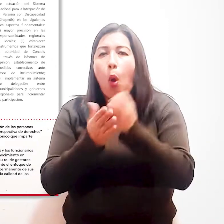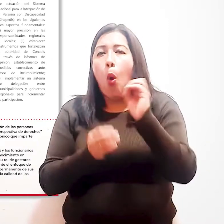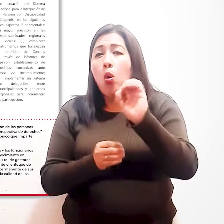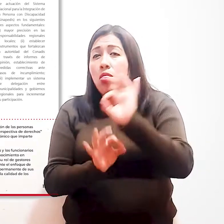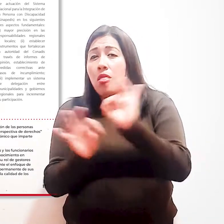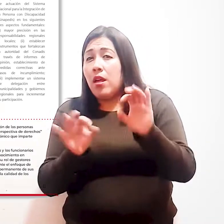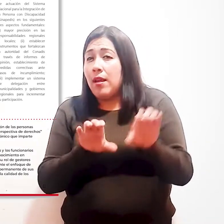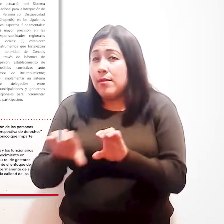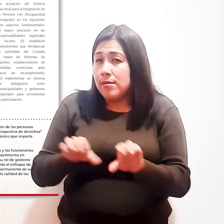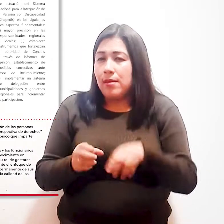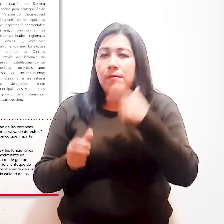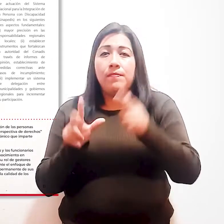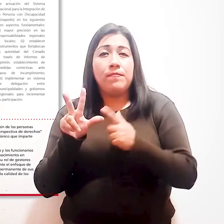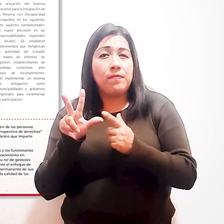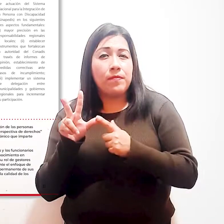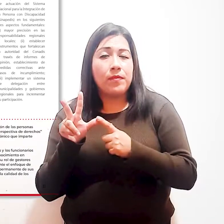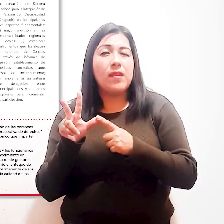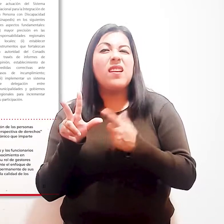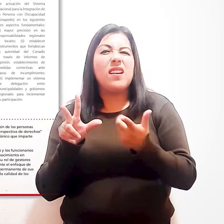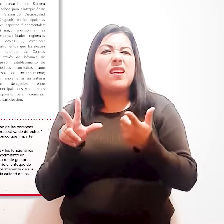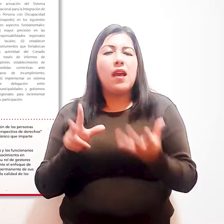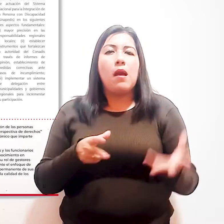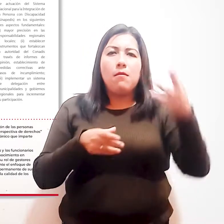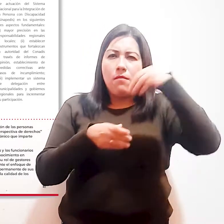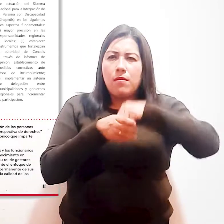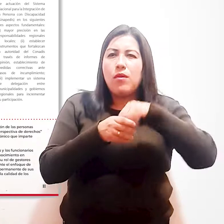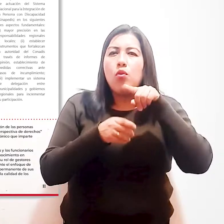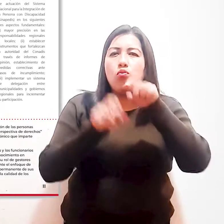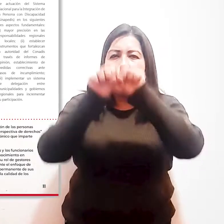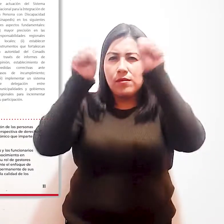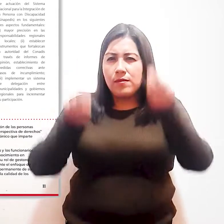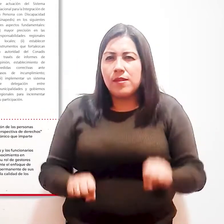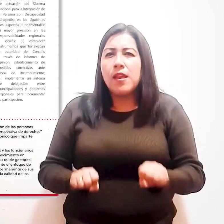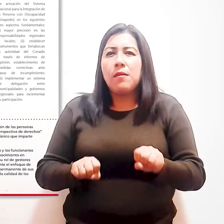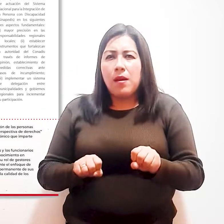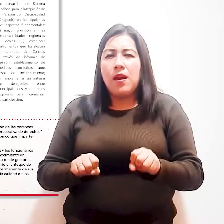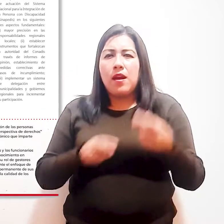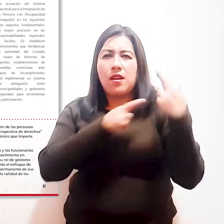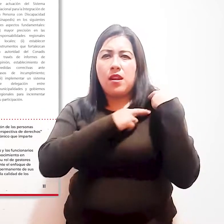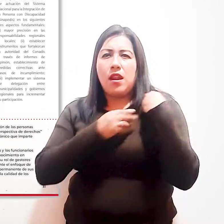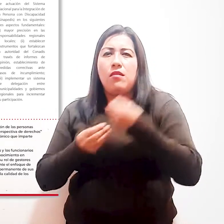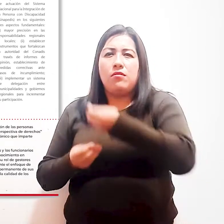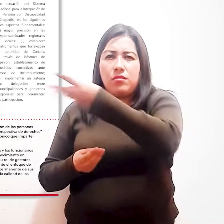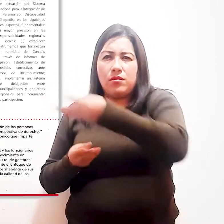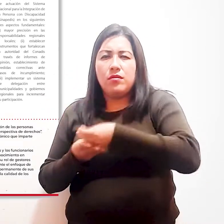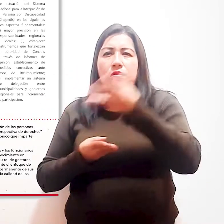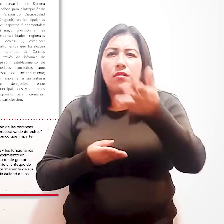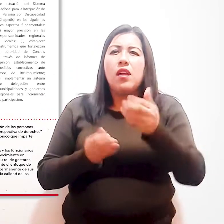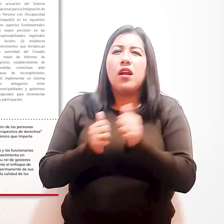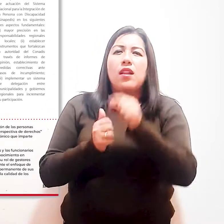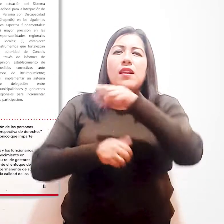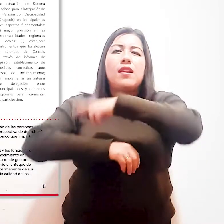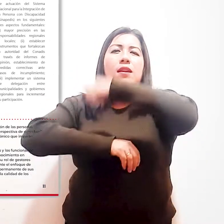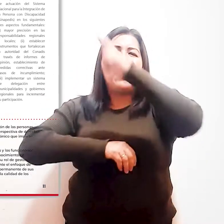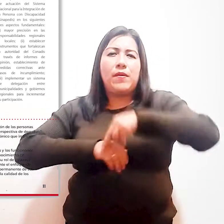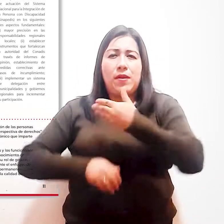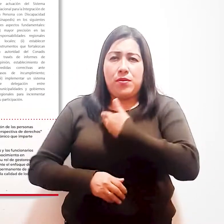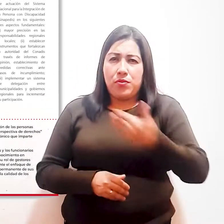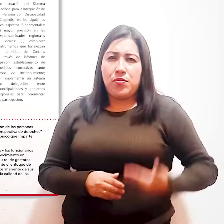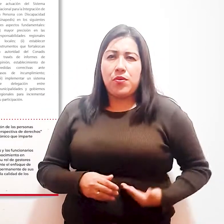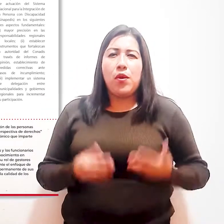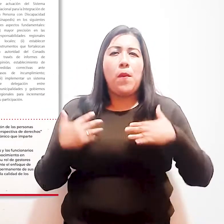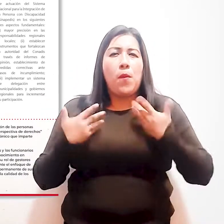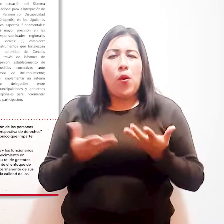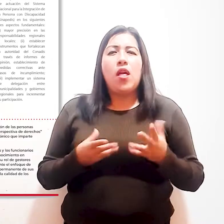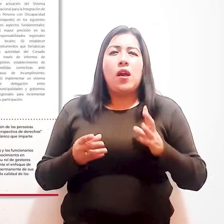incumplimiento. Y número tres, implementar un sistema de delegación entre municipalidades y gobiernos regionales para